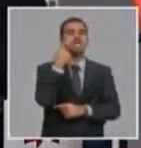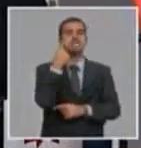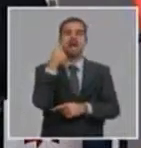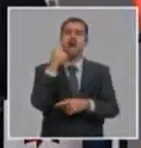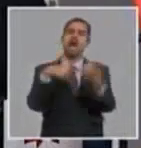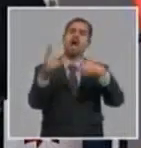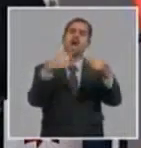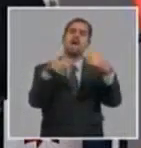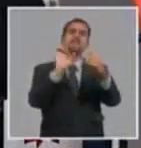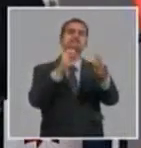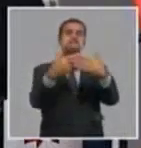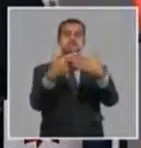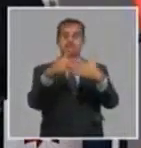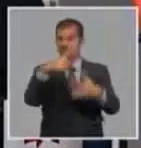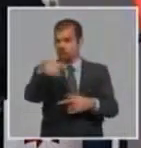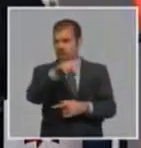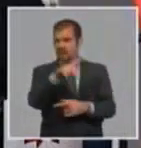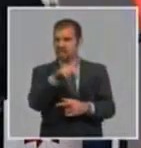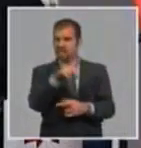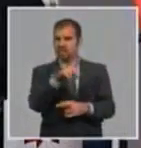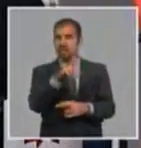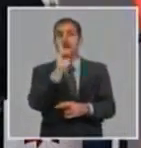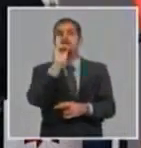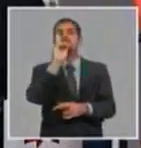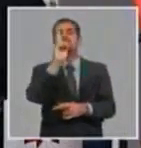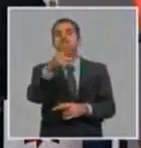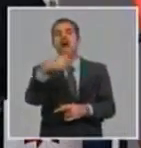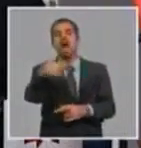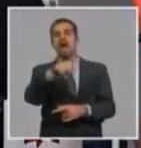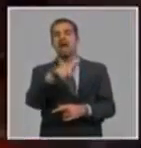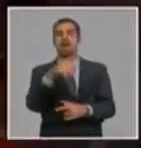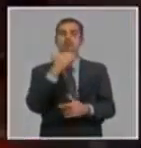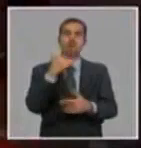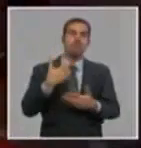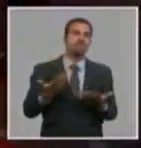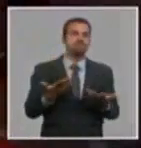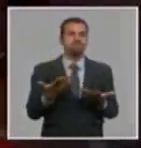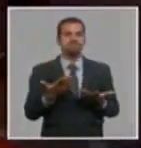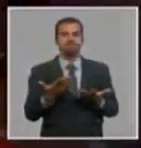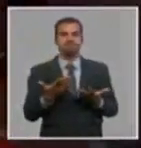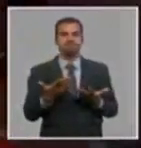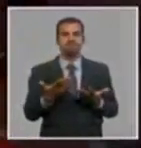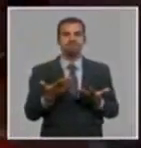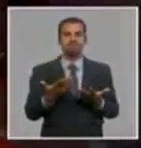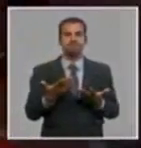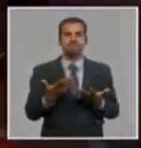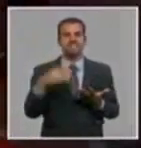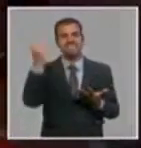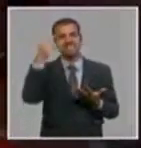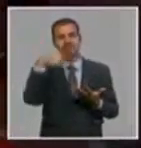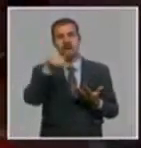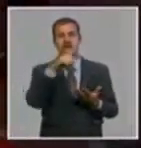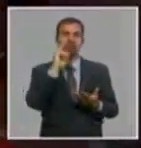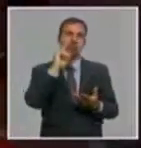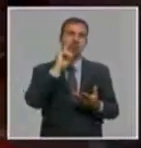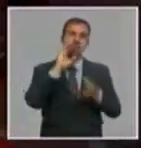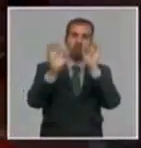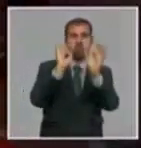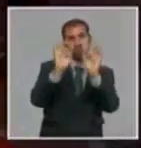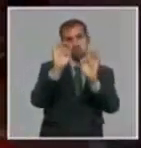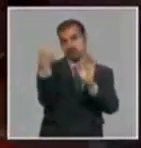sobre todo orientadas a la seguridad o por determinada cuestión de seguridad nacional, que